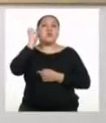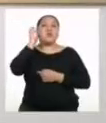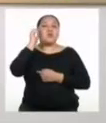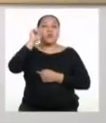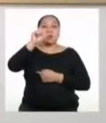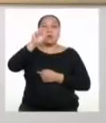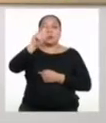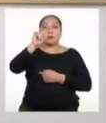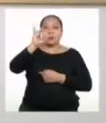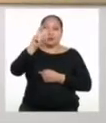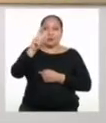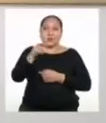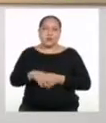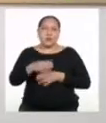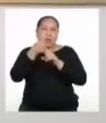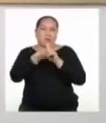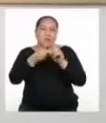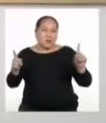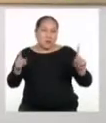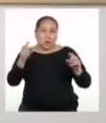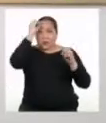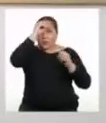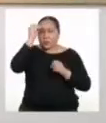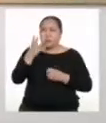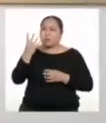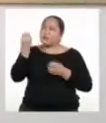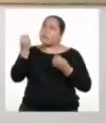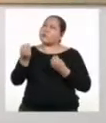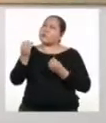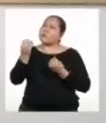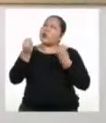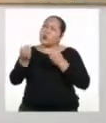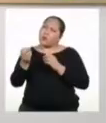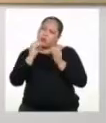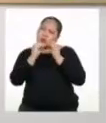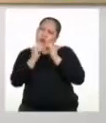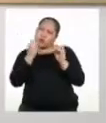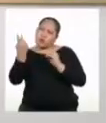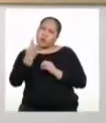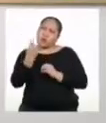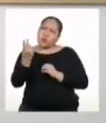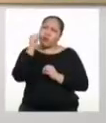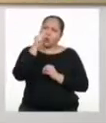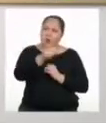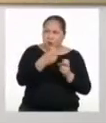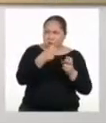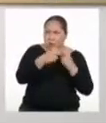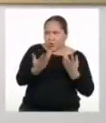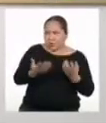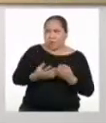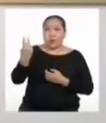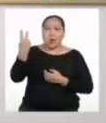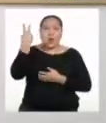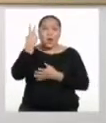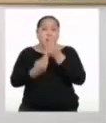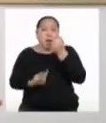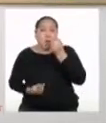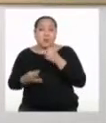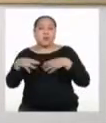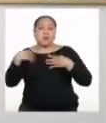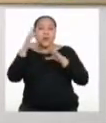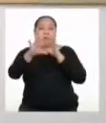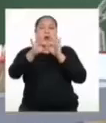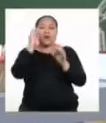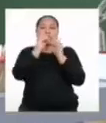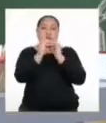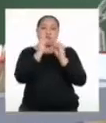algunas diferencias, pueden simplemente plantear la pregunta ¿Cómo resolvemos esto? Y juntos podrán encontrar una solución que sea de agrado de todos